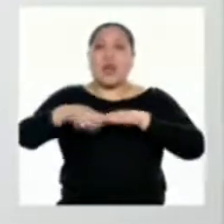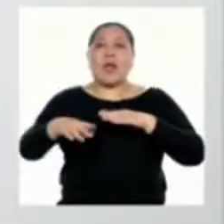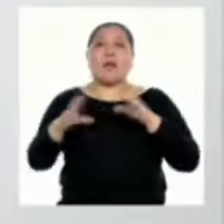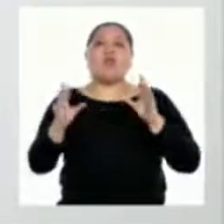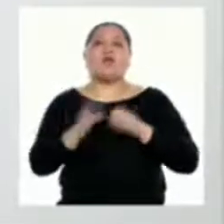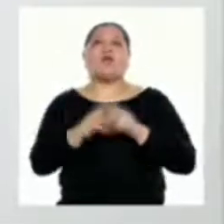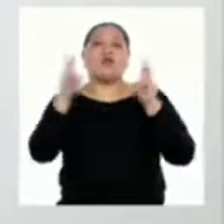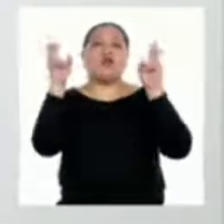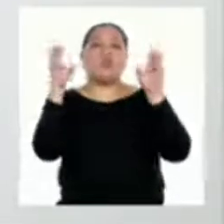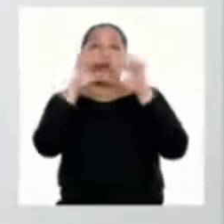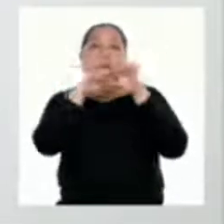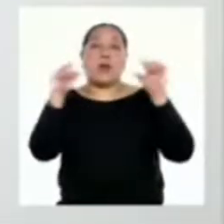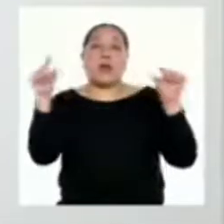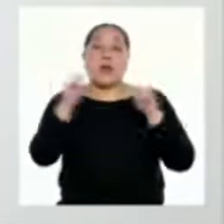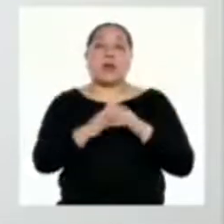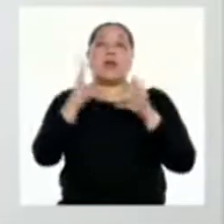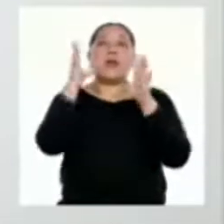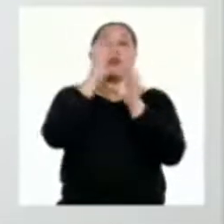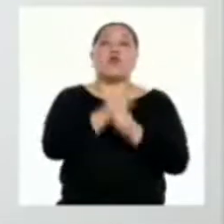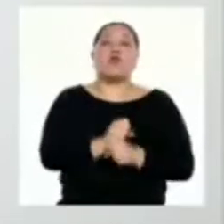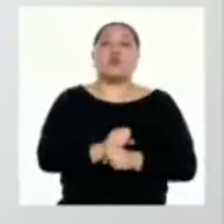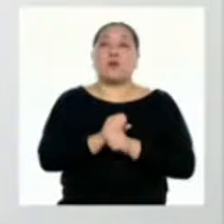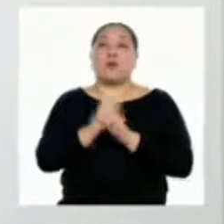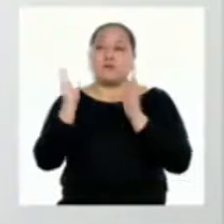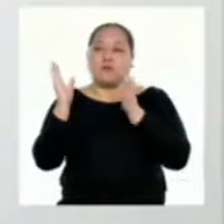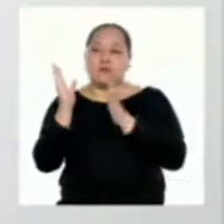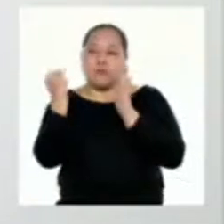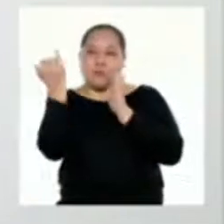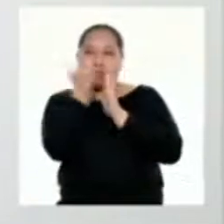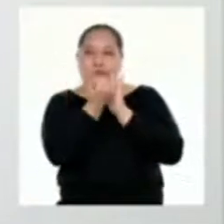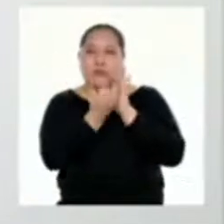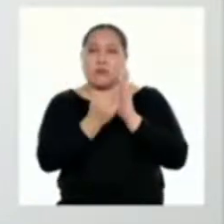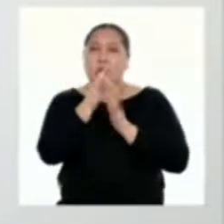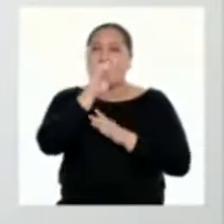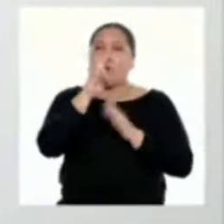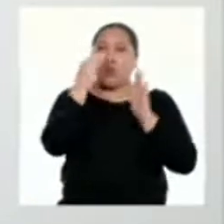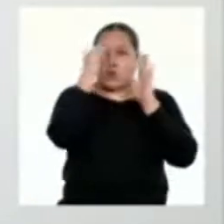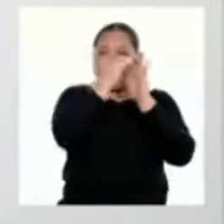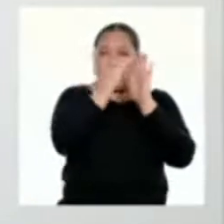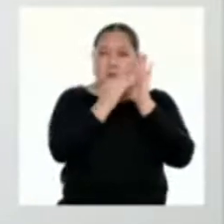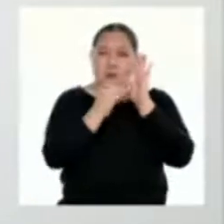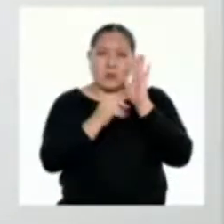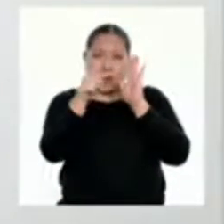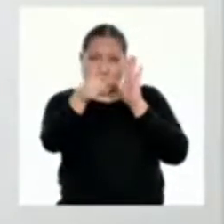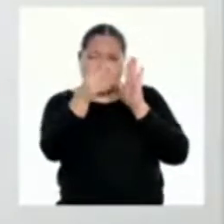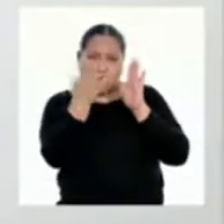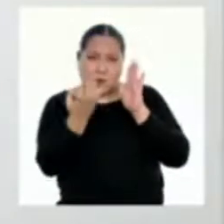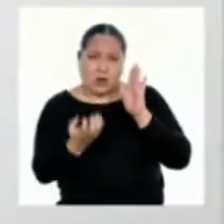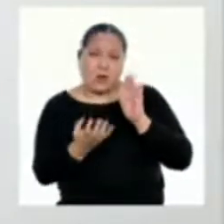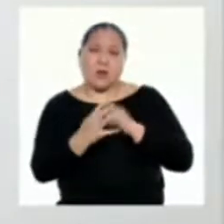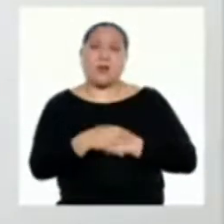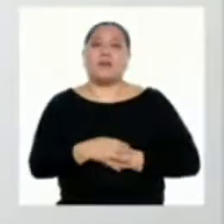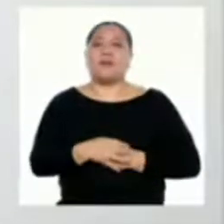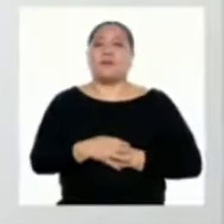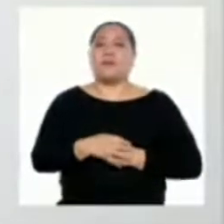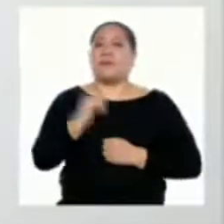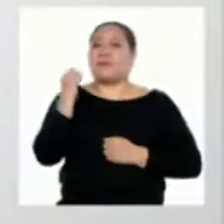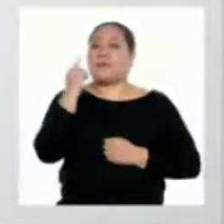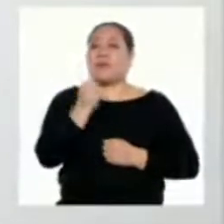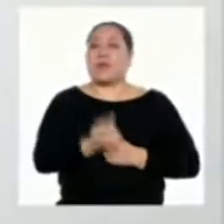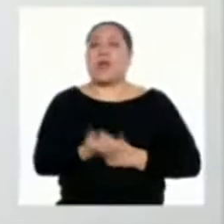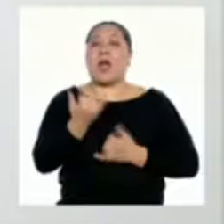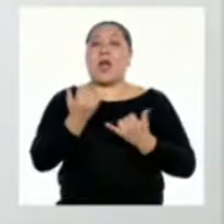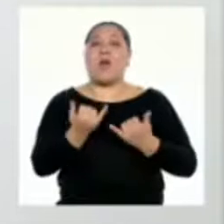resúmenes y organizadores gráficos. Empleen aquellos que les sean de utilidad. Esta vez, leeremos